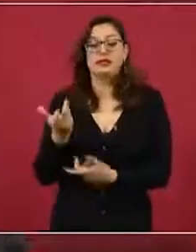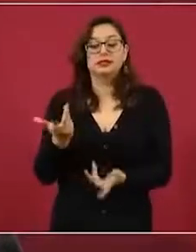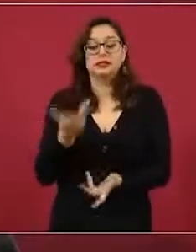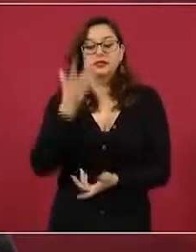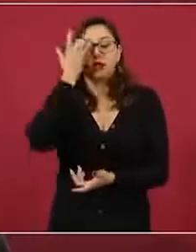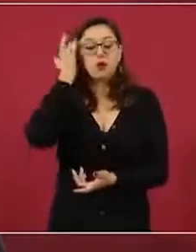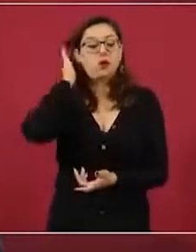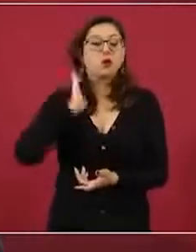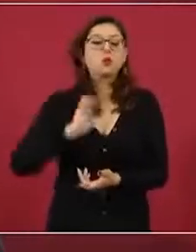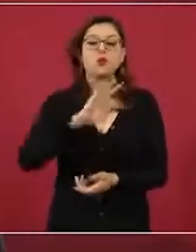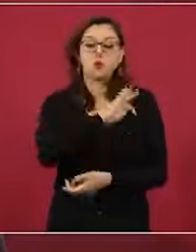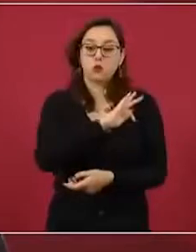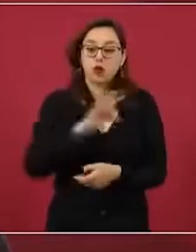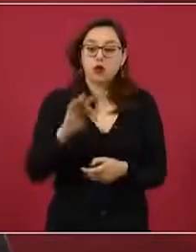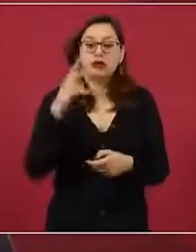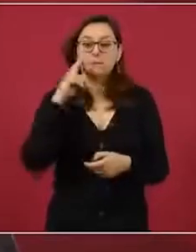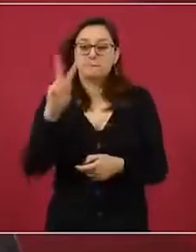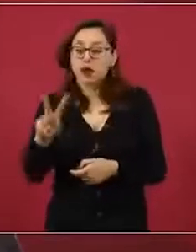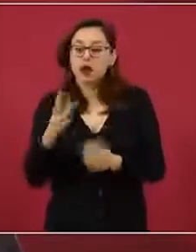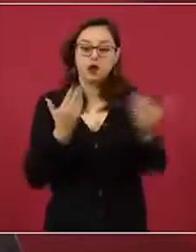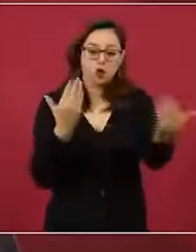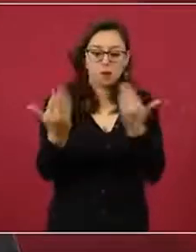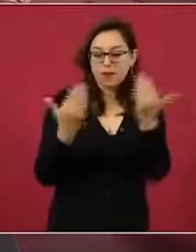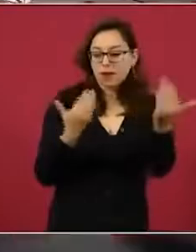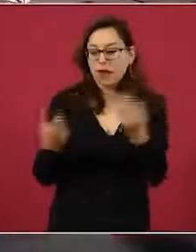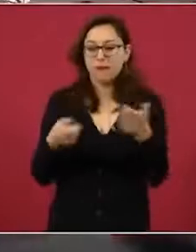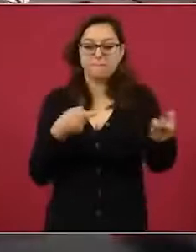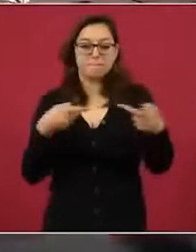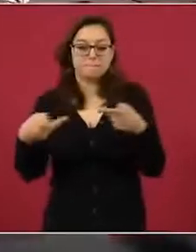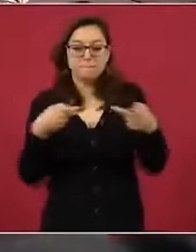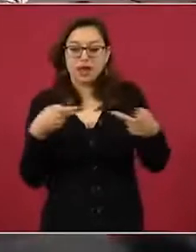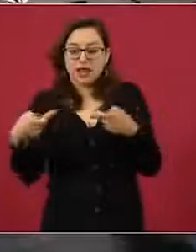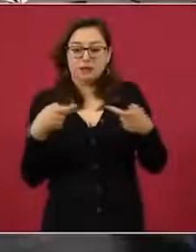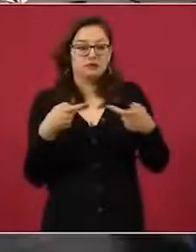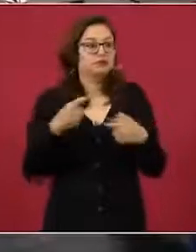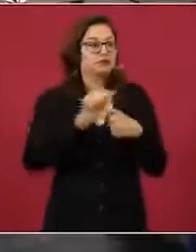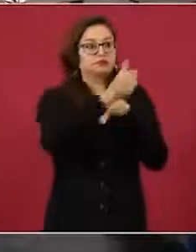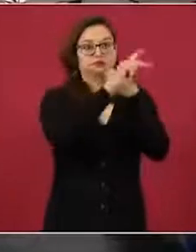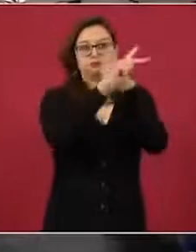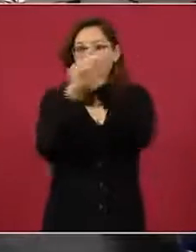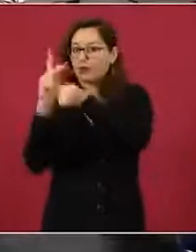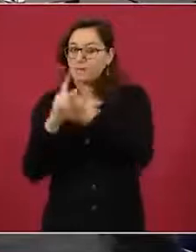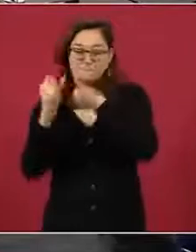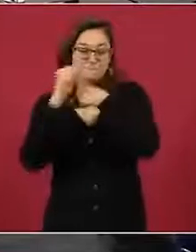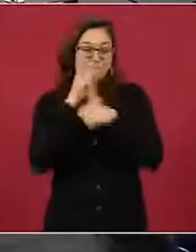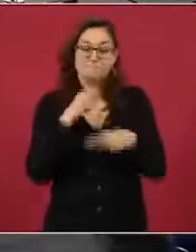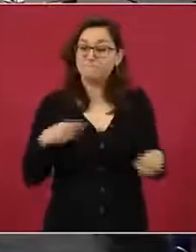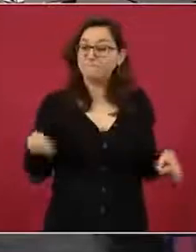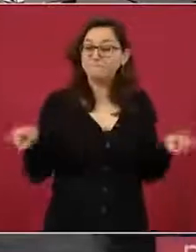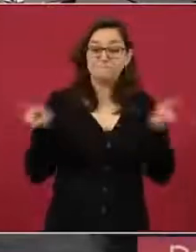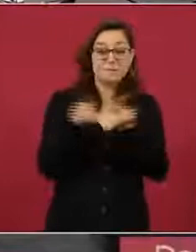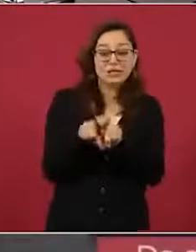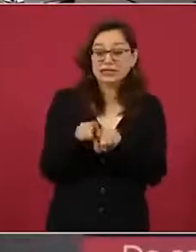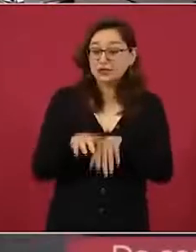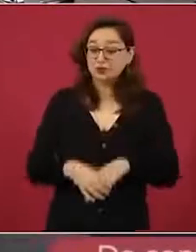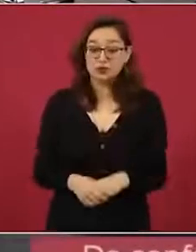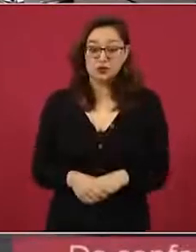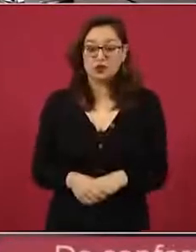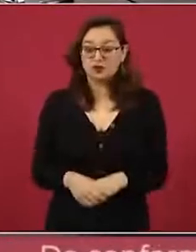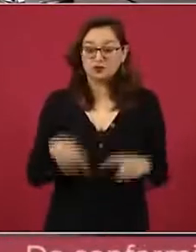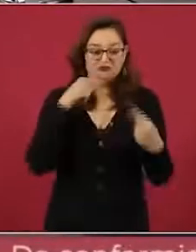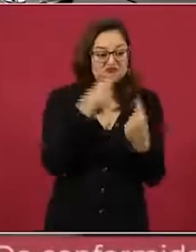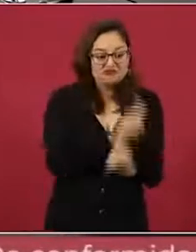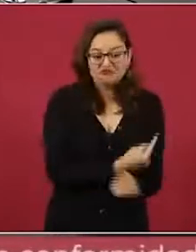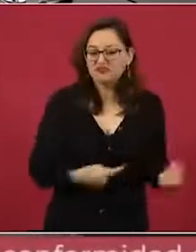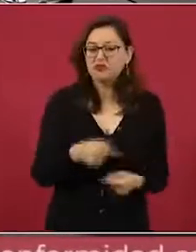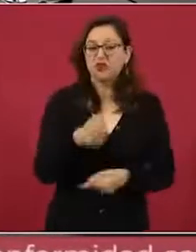los planes o las estrategias de vacunación de la mayoría de los países, van a encontrar la misma lógica